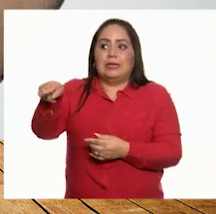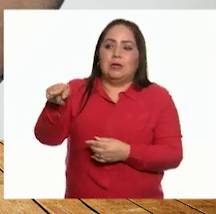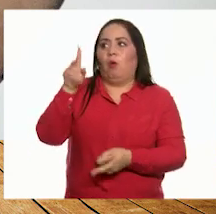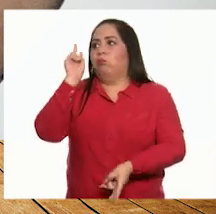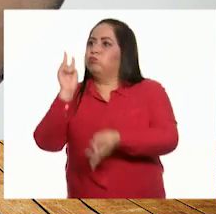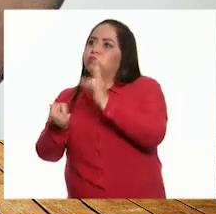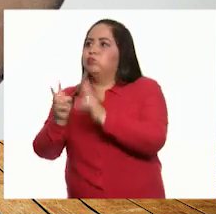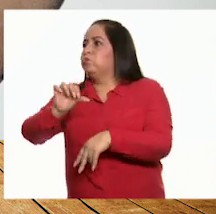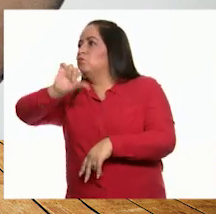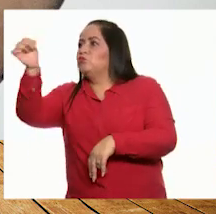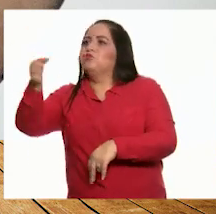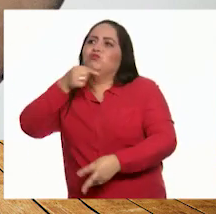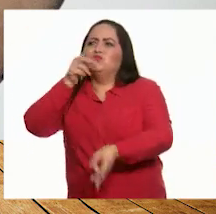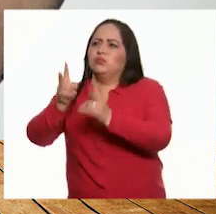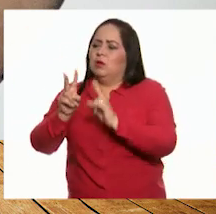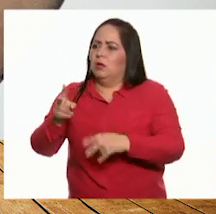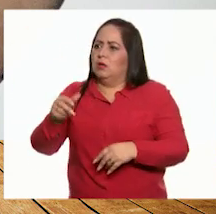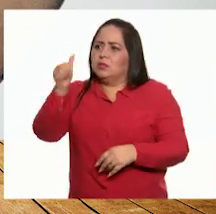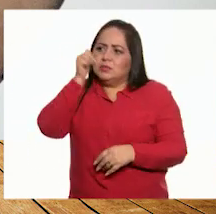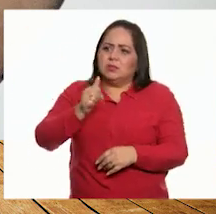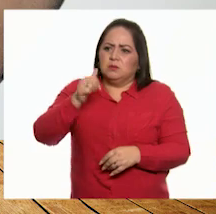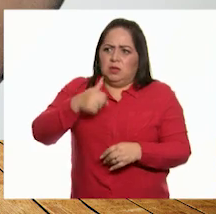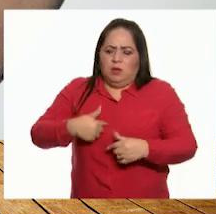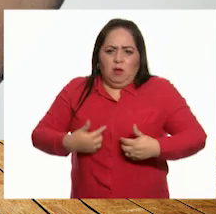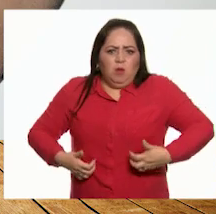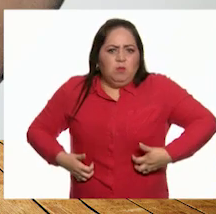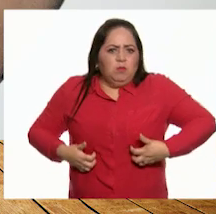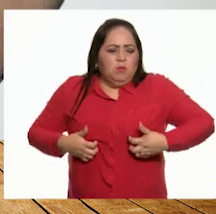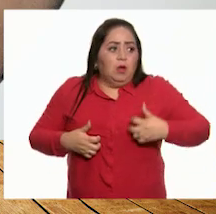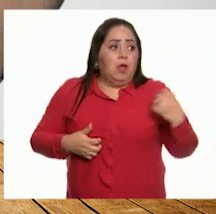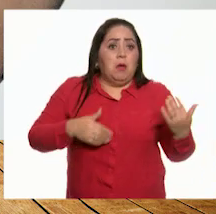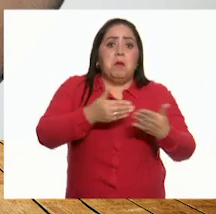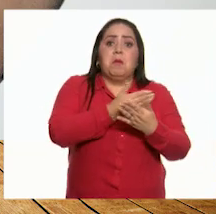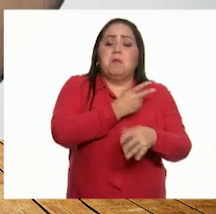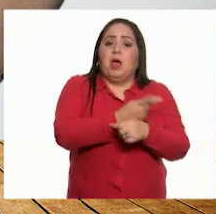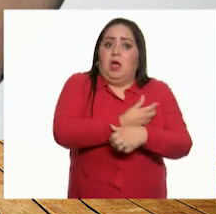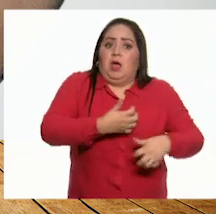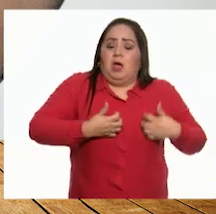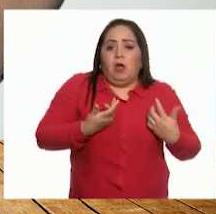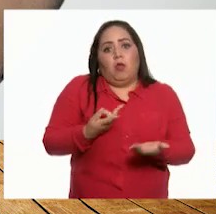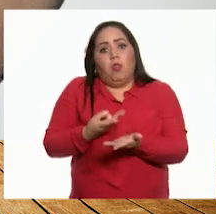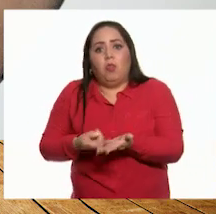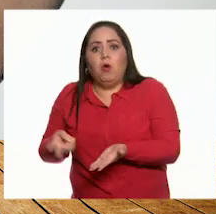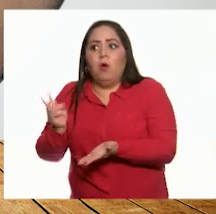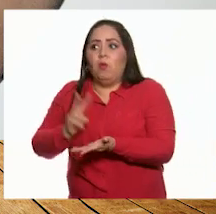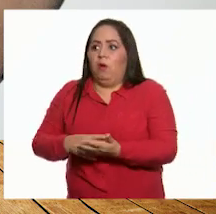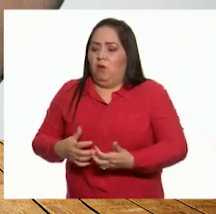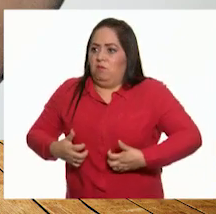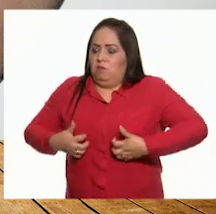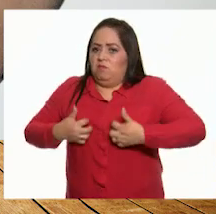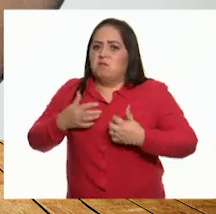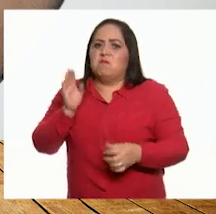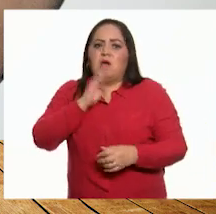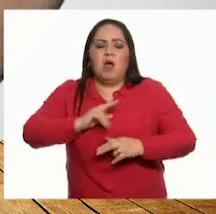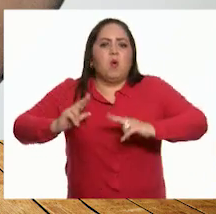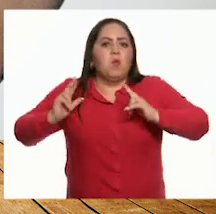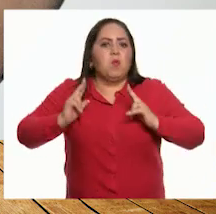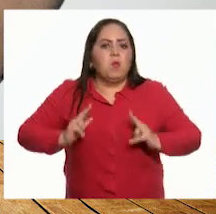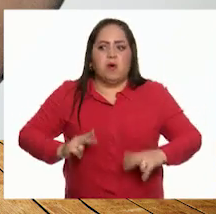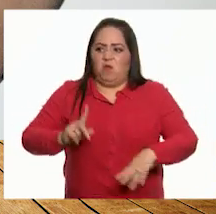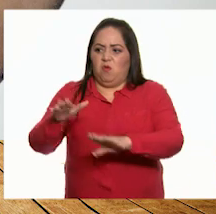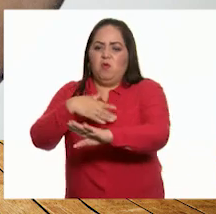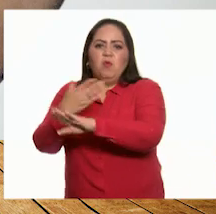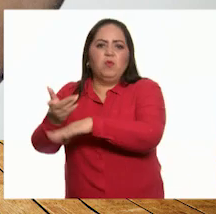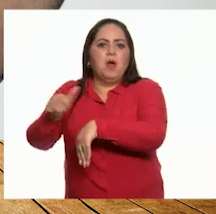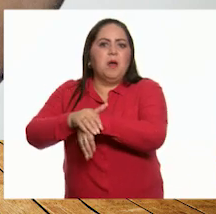conversando con otros niños que siempre te molestan, entonces generarás un sentimiento de malestar contra tu